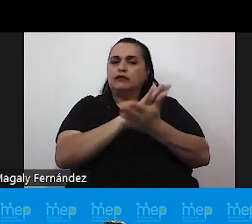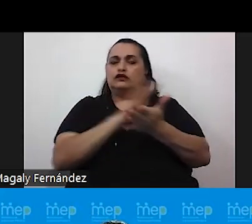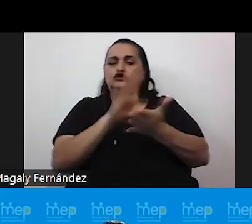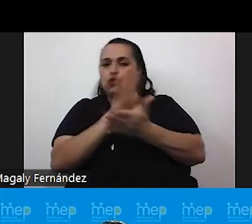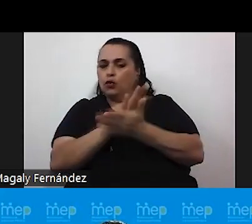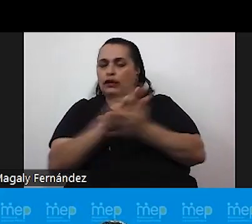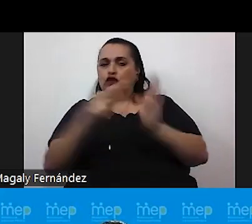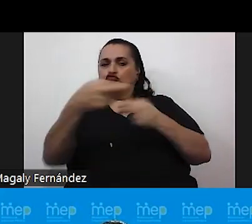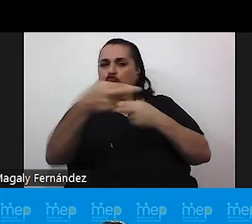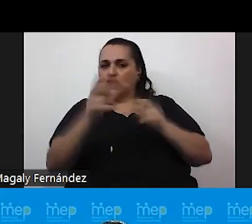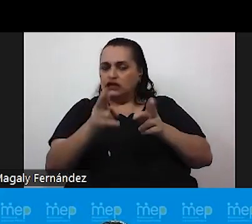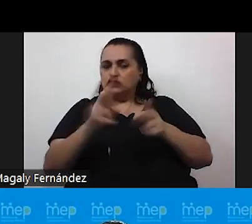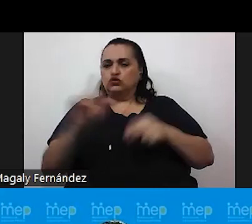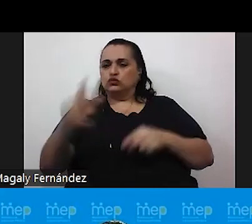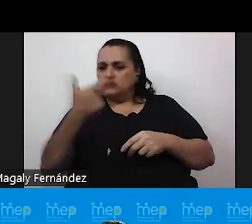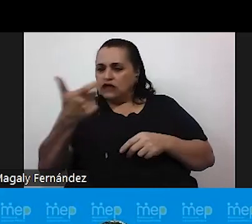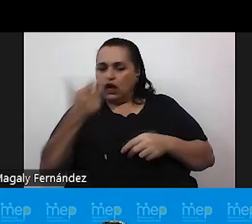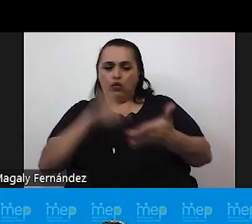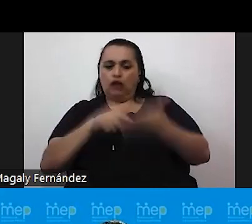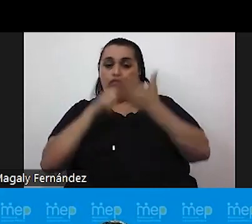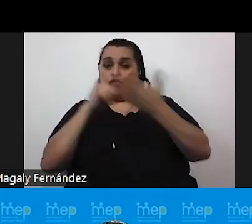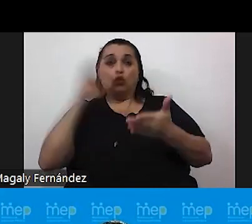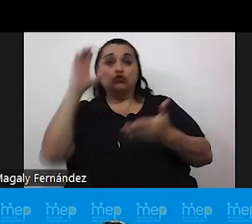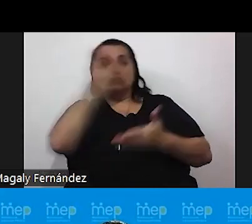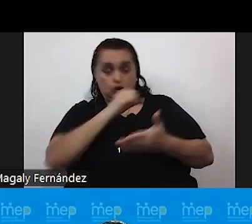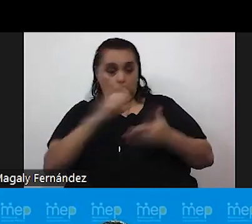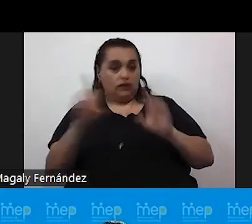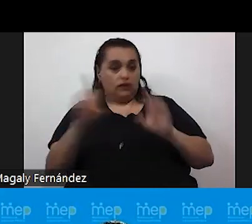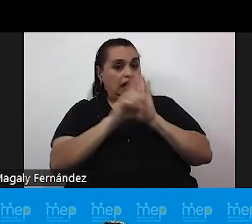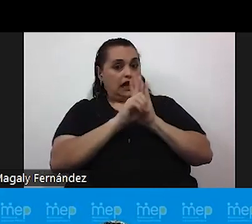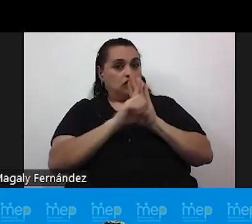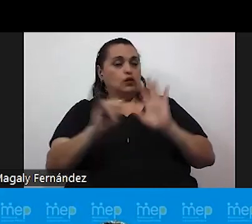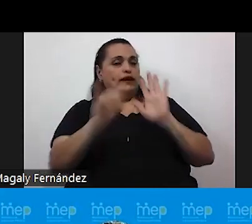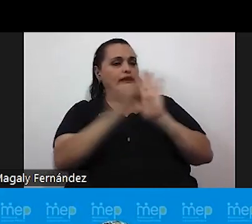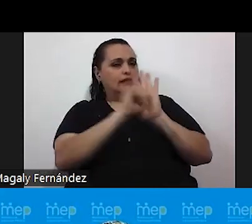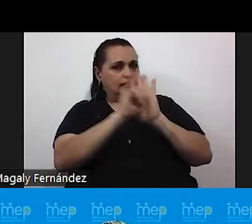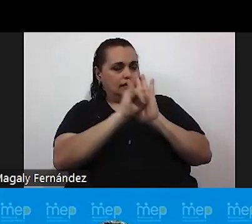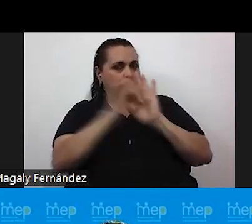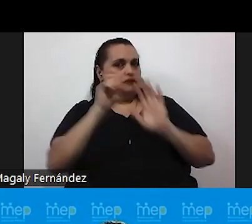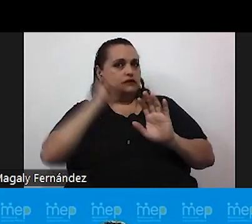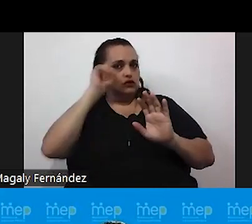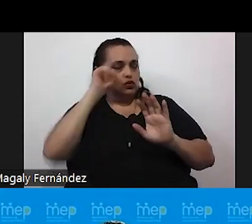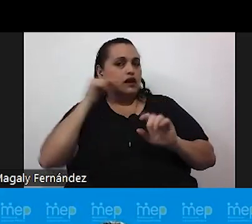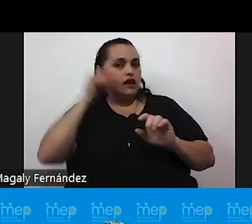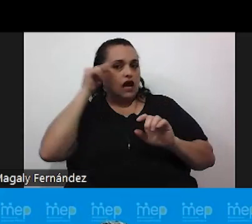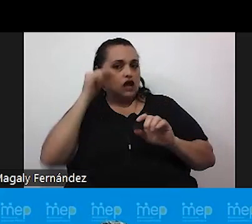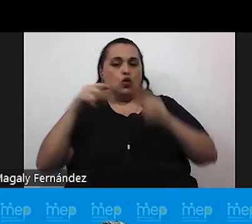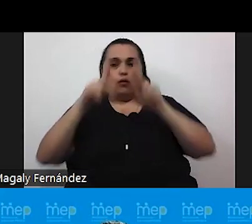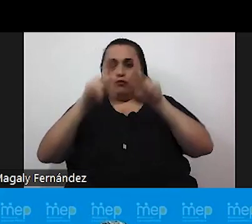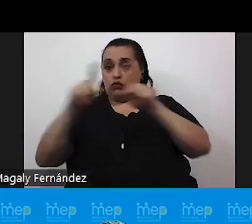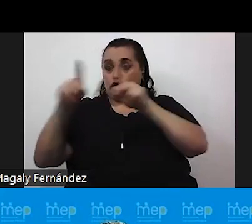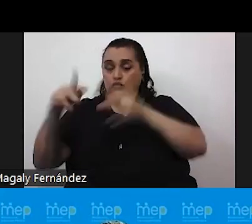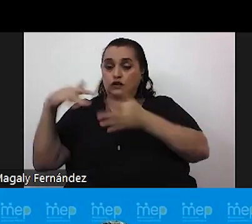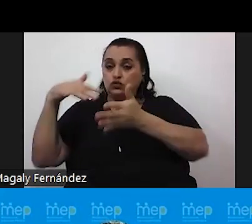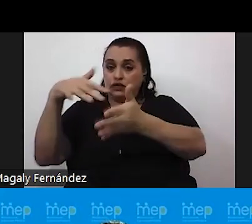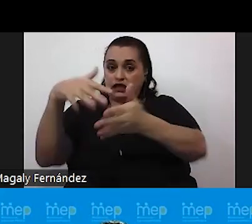registros ante el reconocimiento de derecho de la identidad sexual y de género de la población estudiantil y egresados del